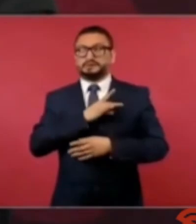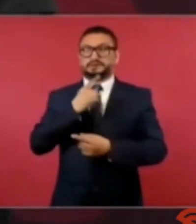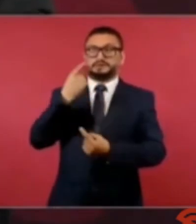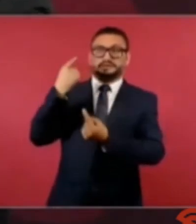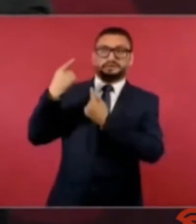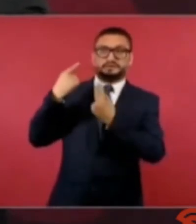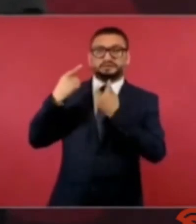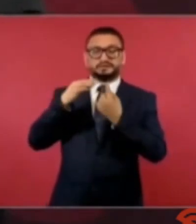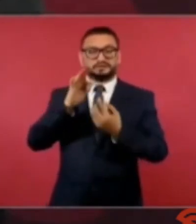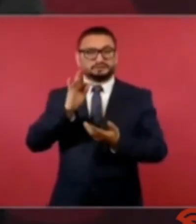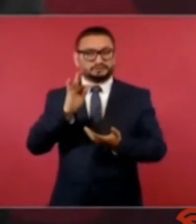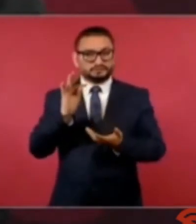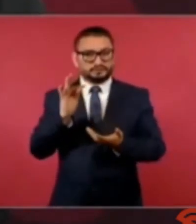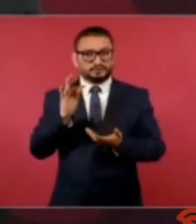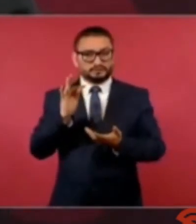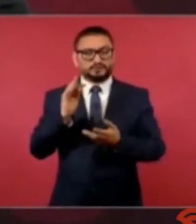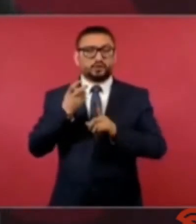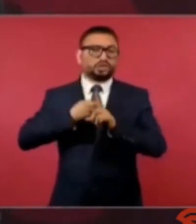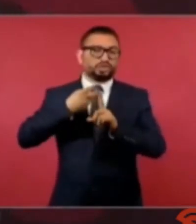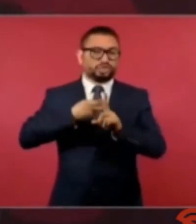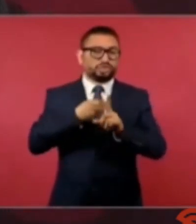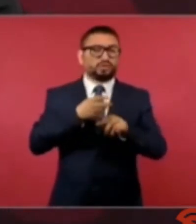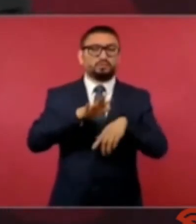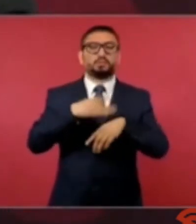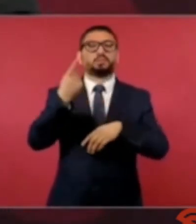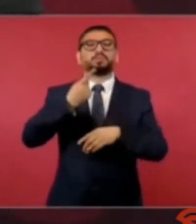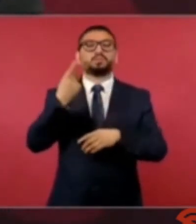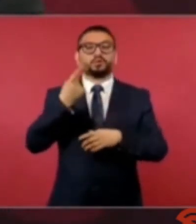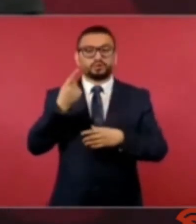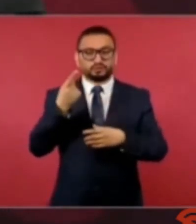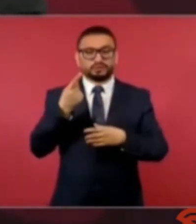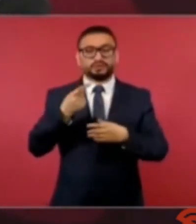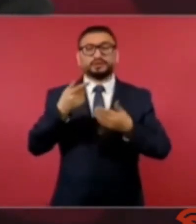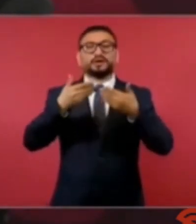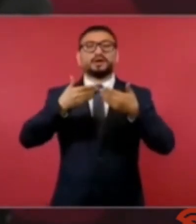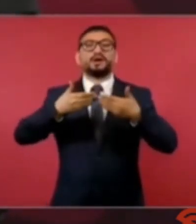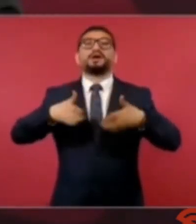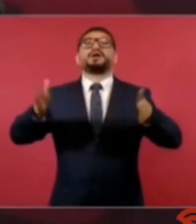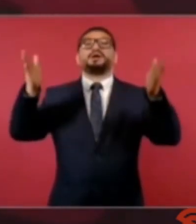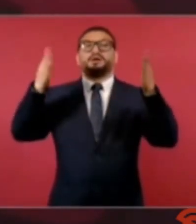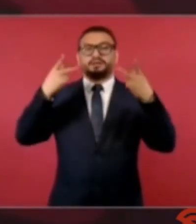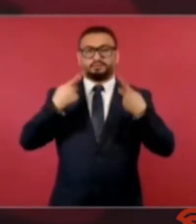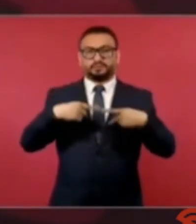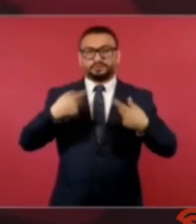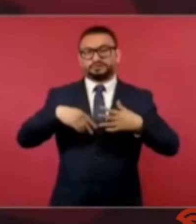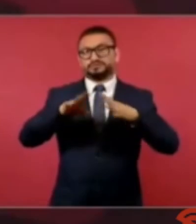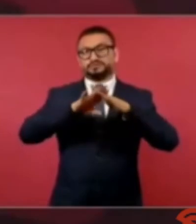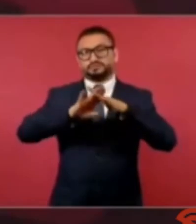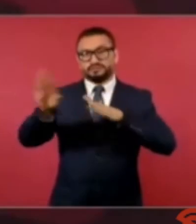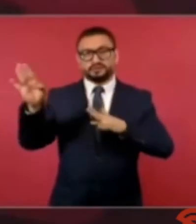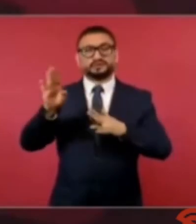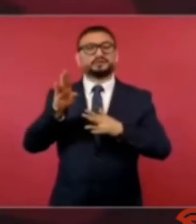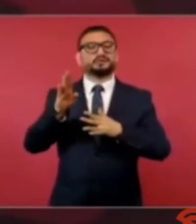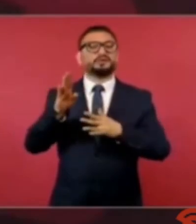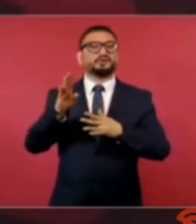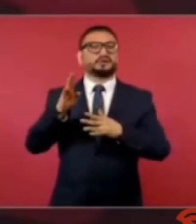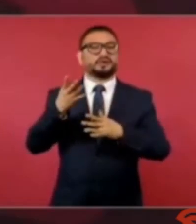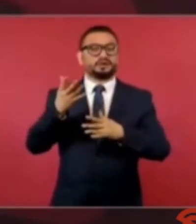cuestionar porque está abriendo las puertas a migrantes que